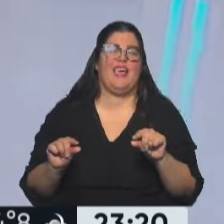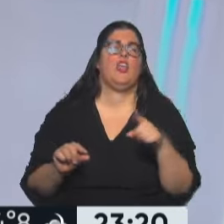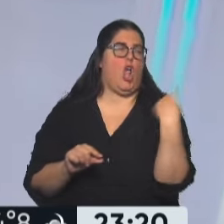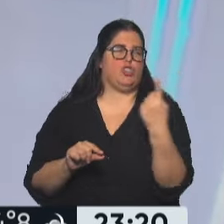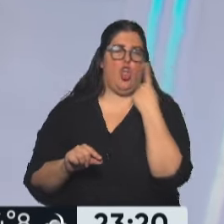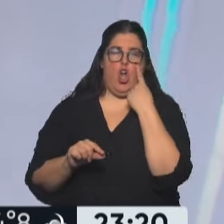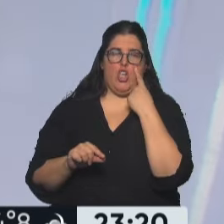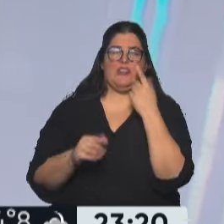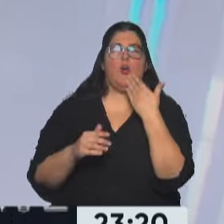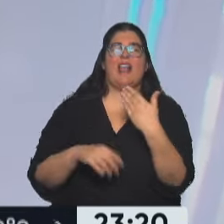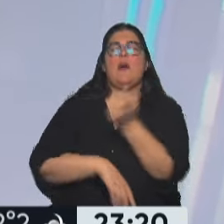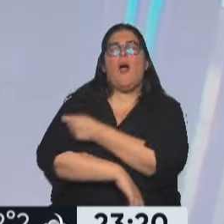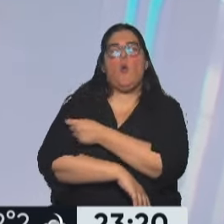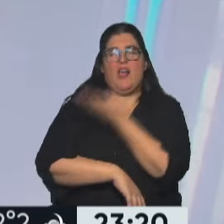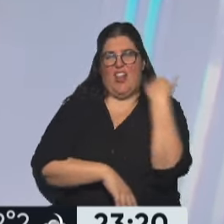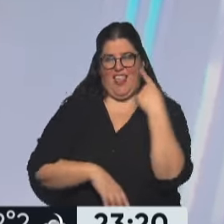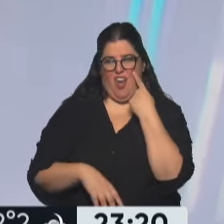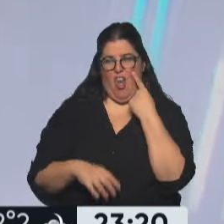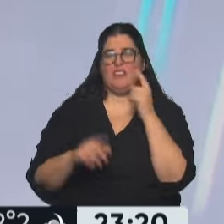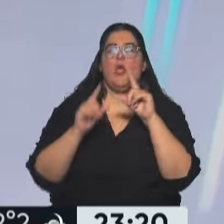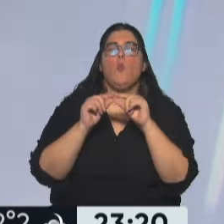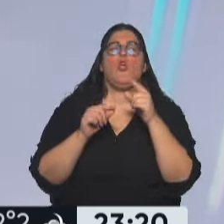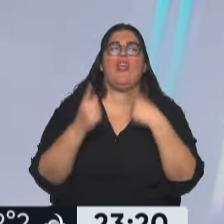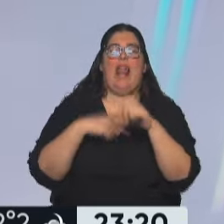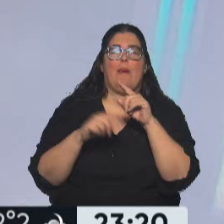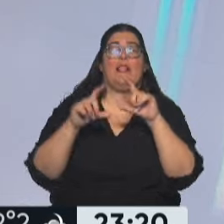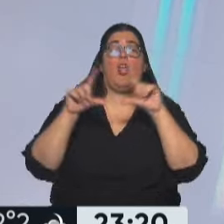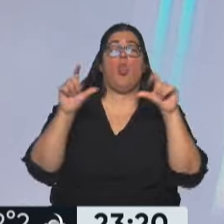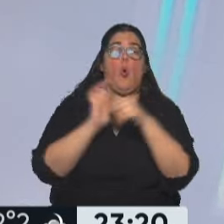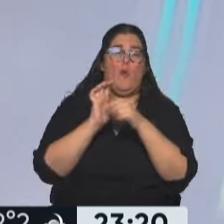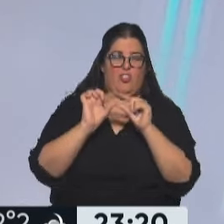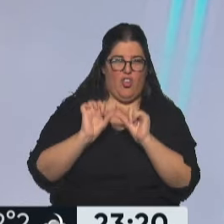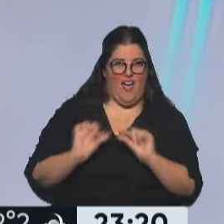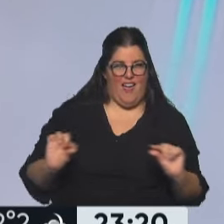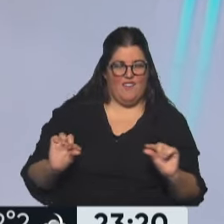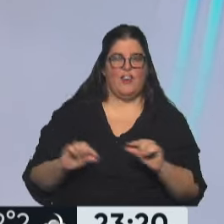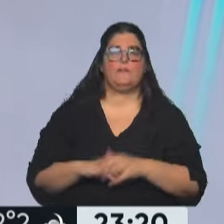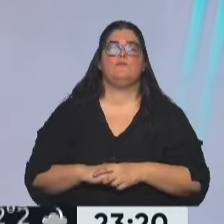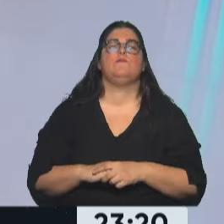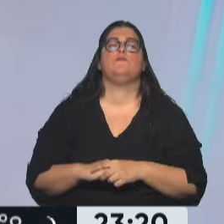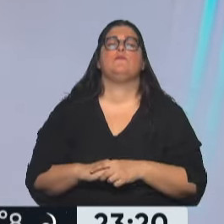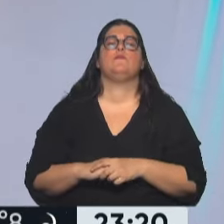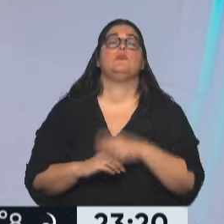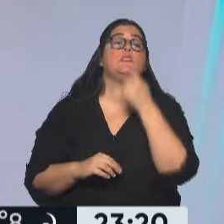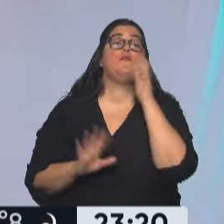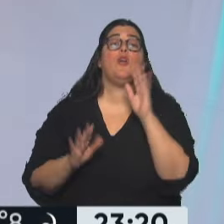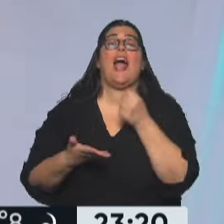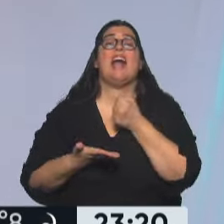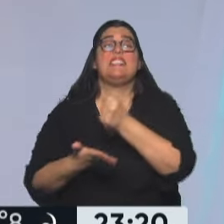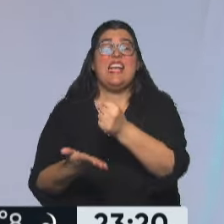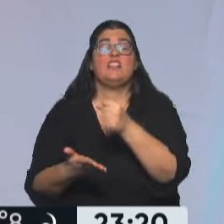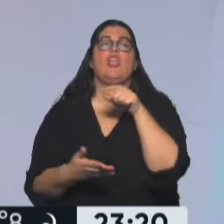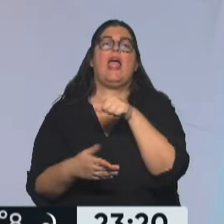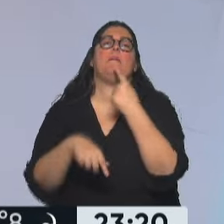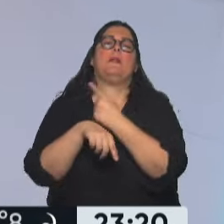y la vacunación. Y por último, el paso cinco, en el caso de las asignaciones, deberás consultar el medio de cobro